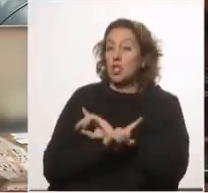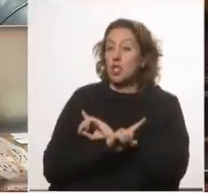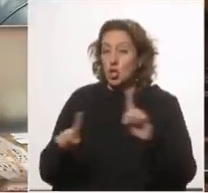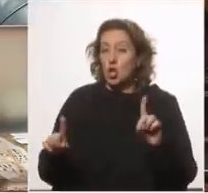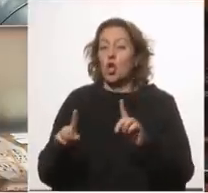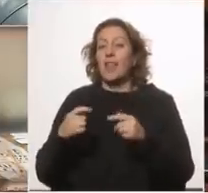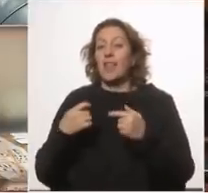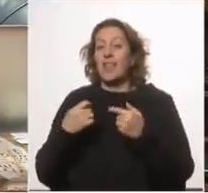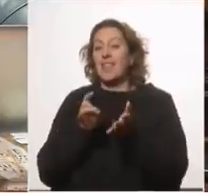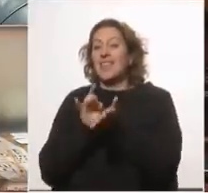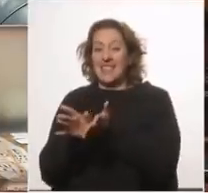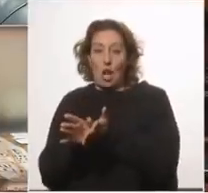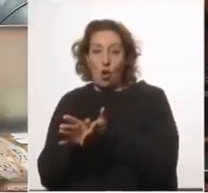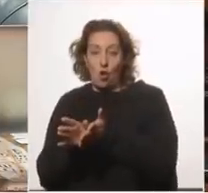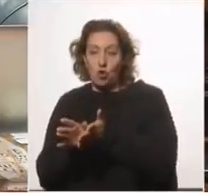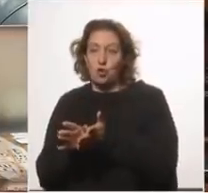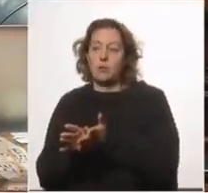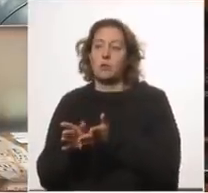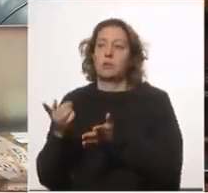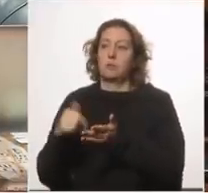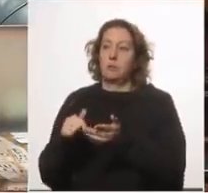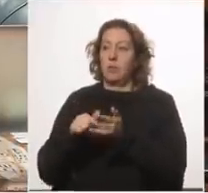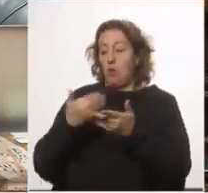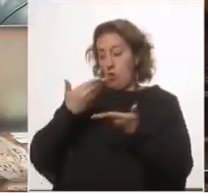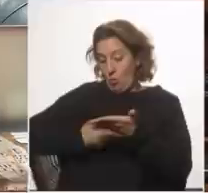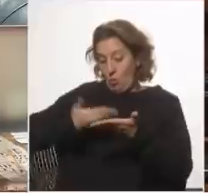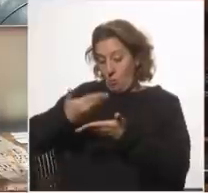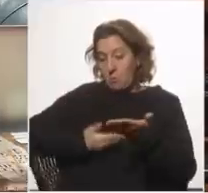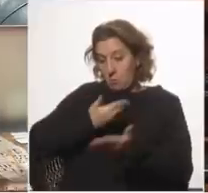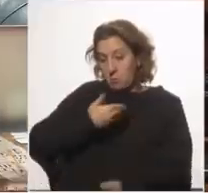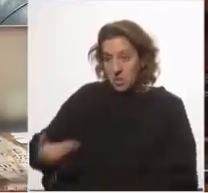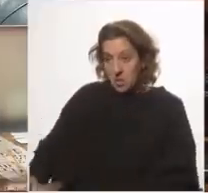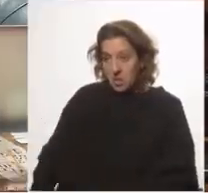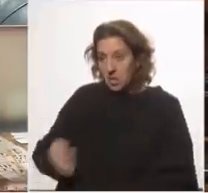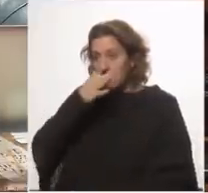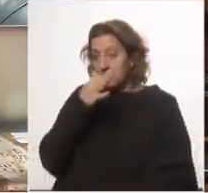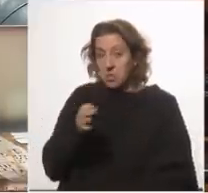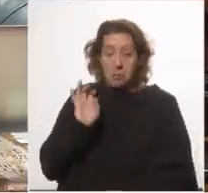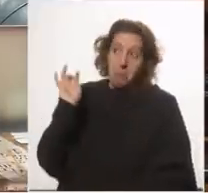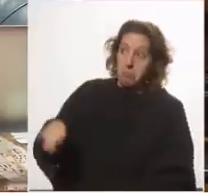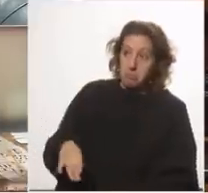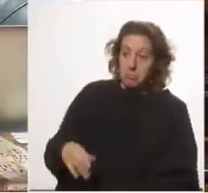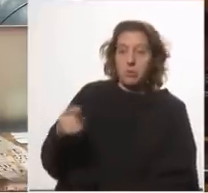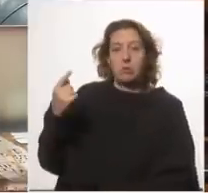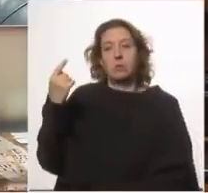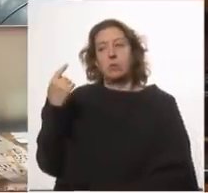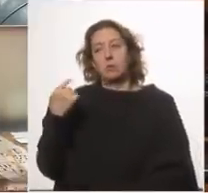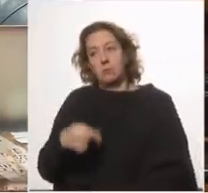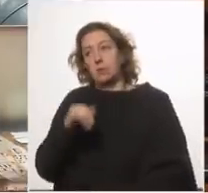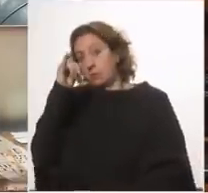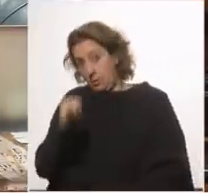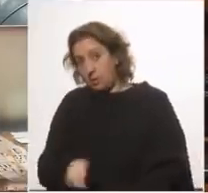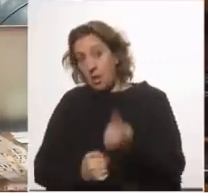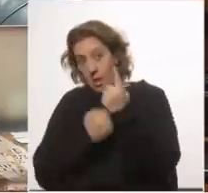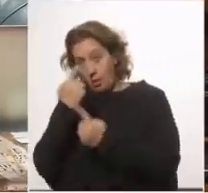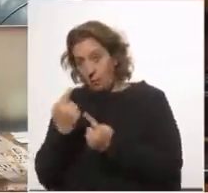tomando medidas que en el documento que nos entregó el Presidente de la República está dicho que no se toman en cuenta no hablo de las que dice que se toman en